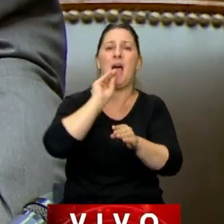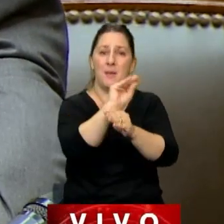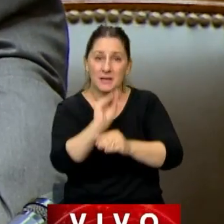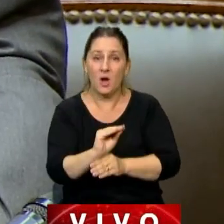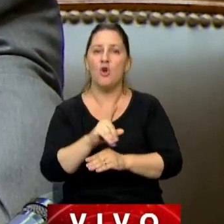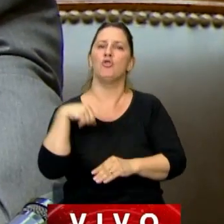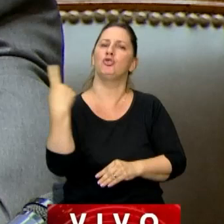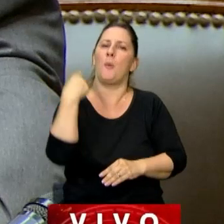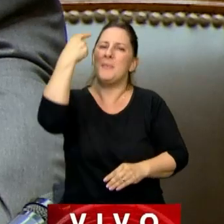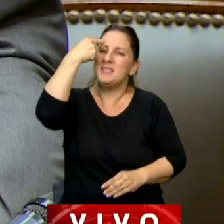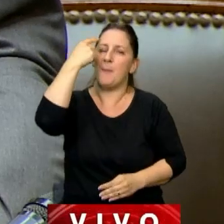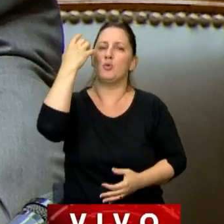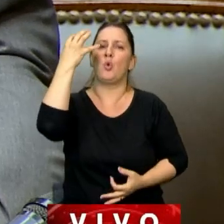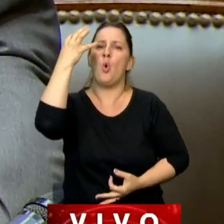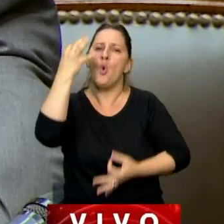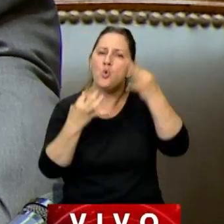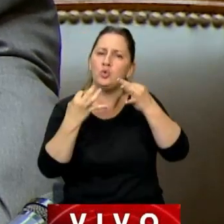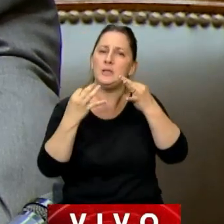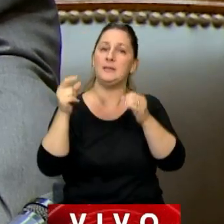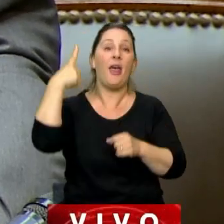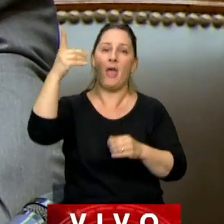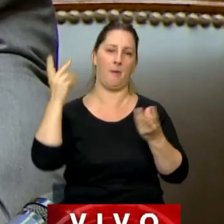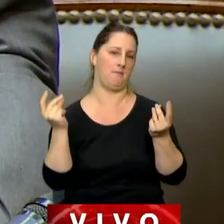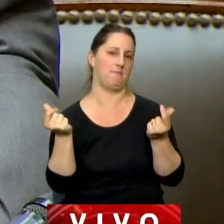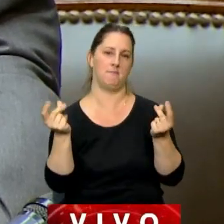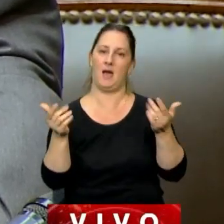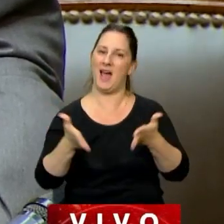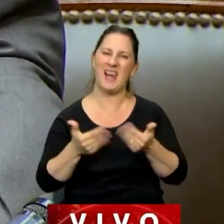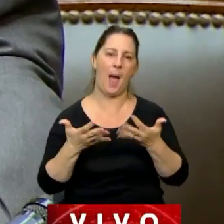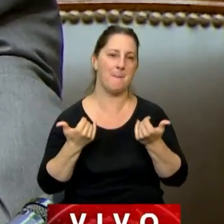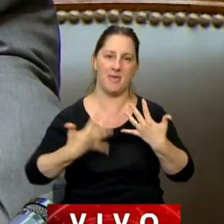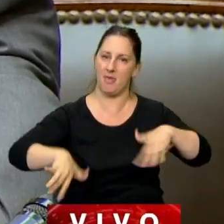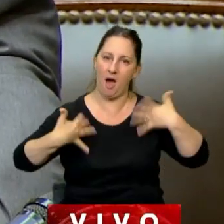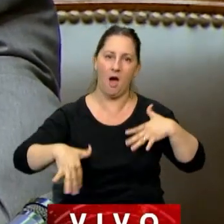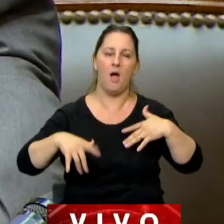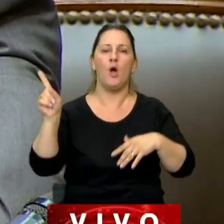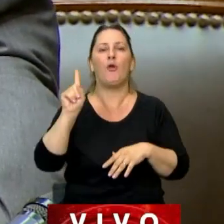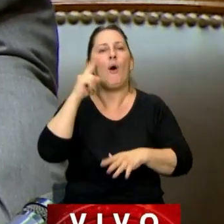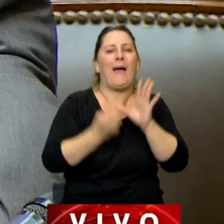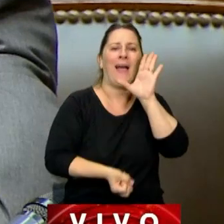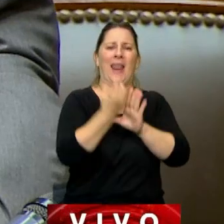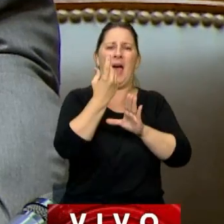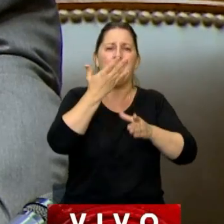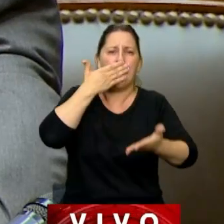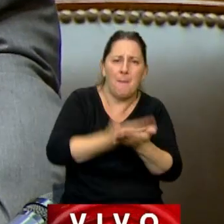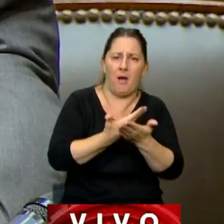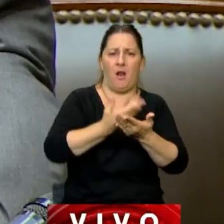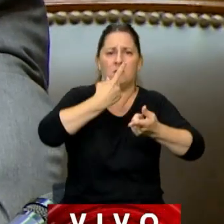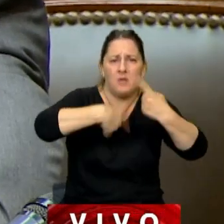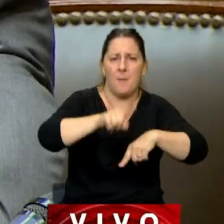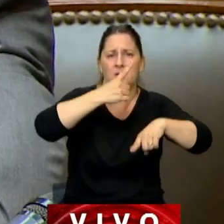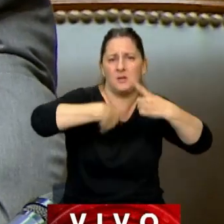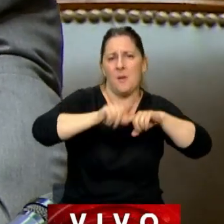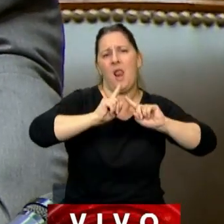apuntar a una justicia mucho más rápida y mucho más ágil y no en la creación de más trámites y más